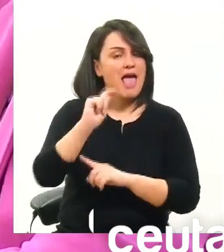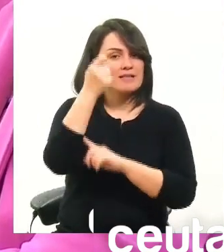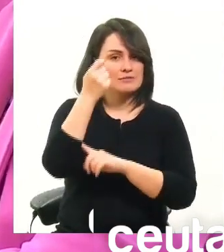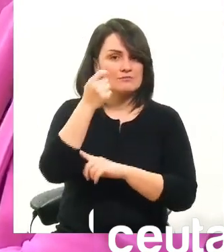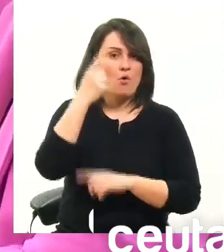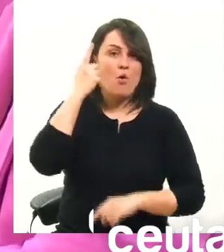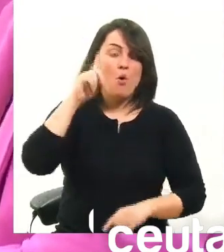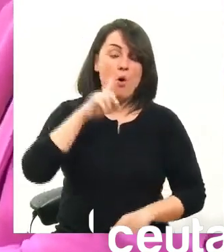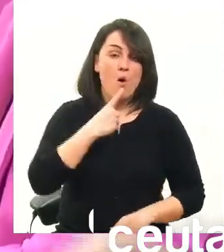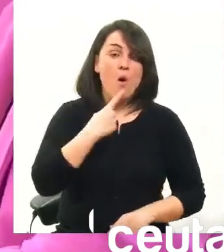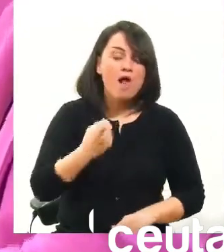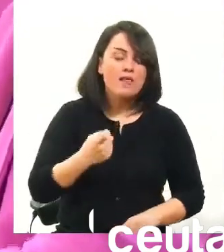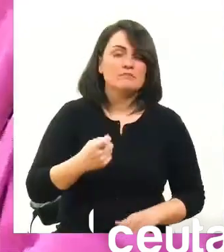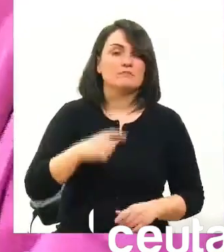gracias